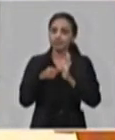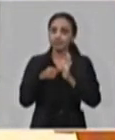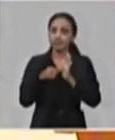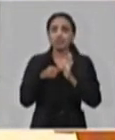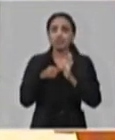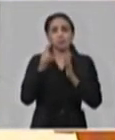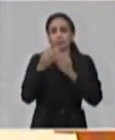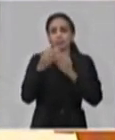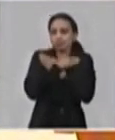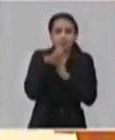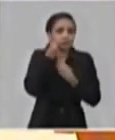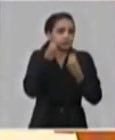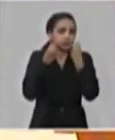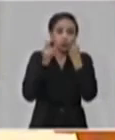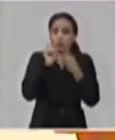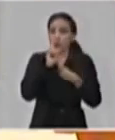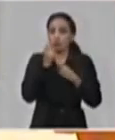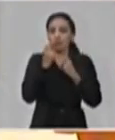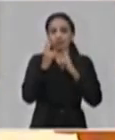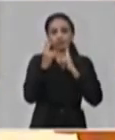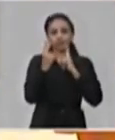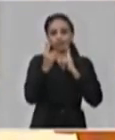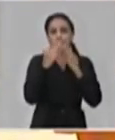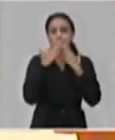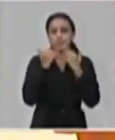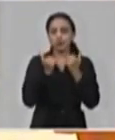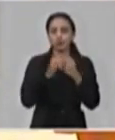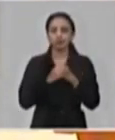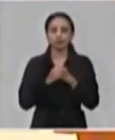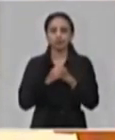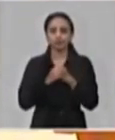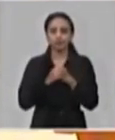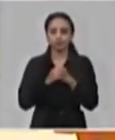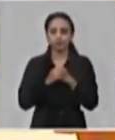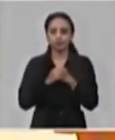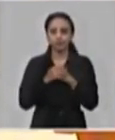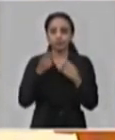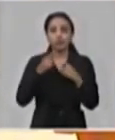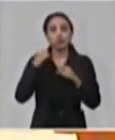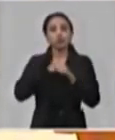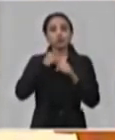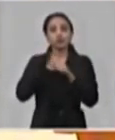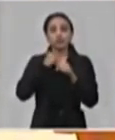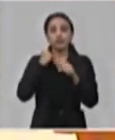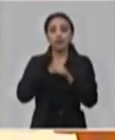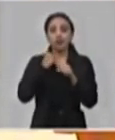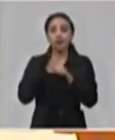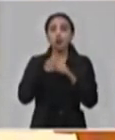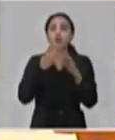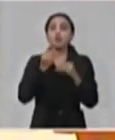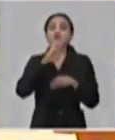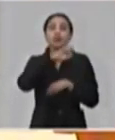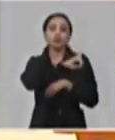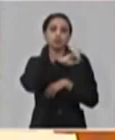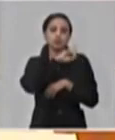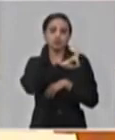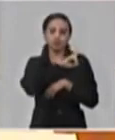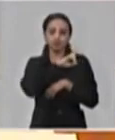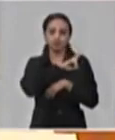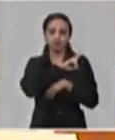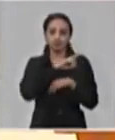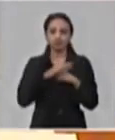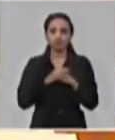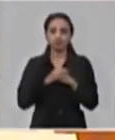de evitar lo posible el contacto. Hay que trabajar con mucha responsabilidad,